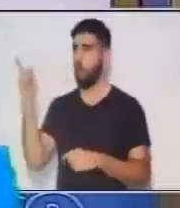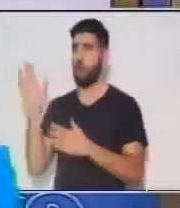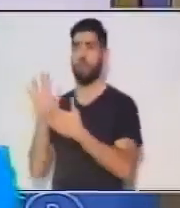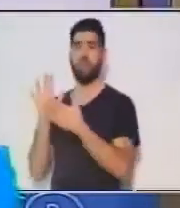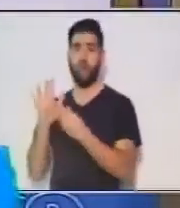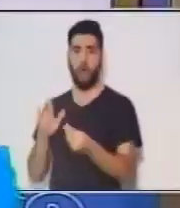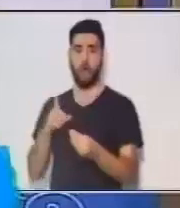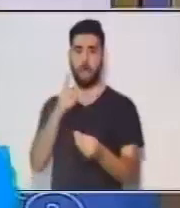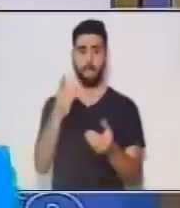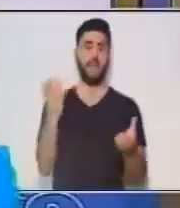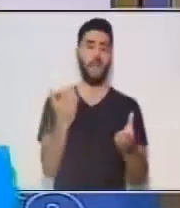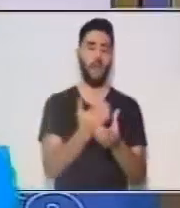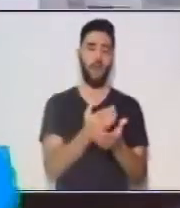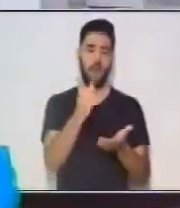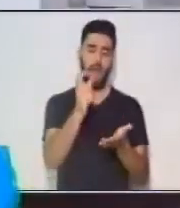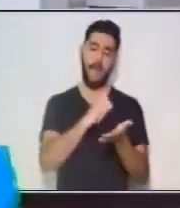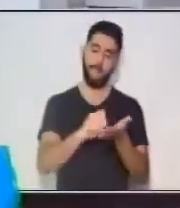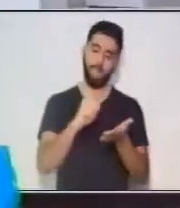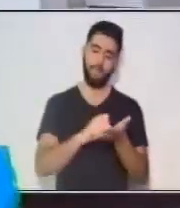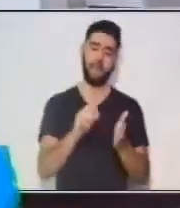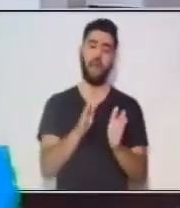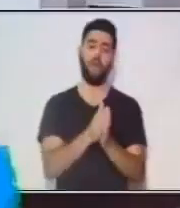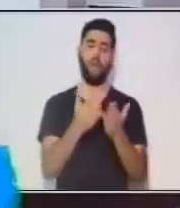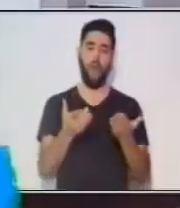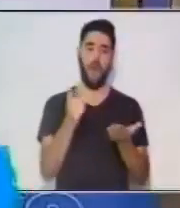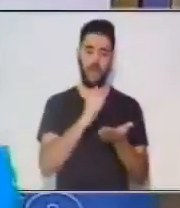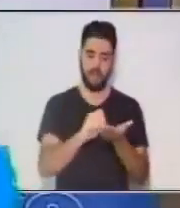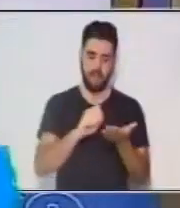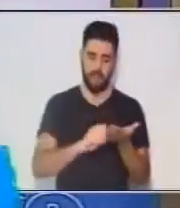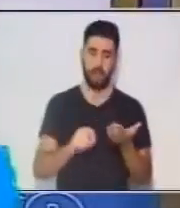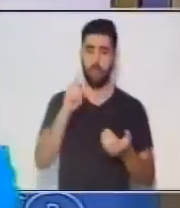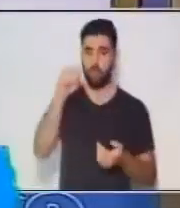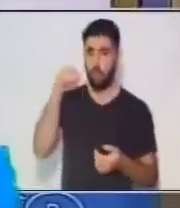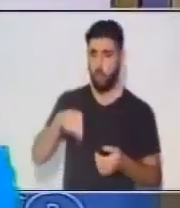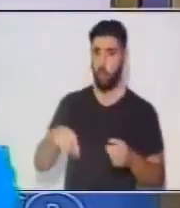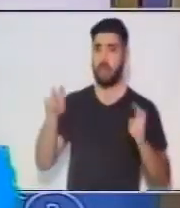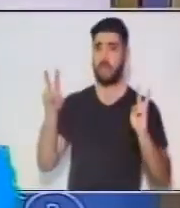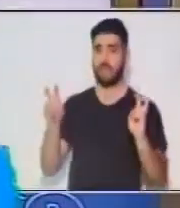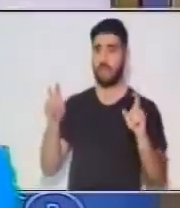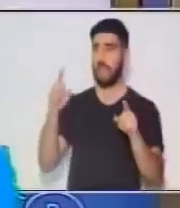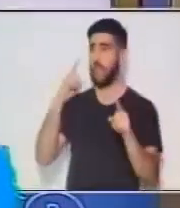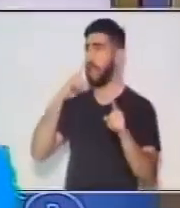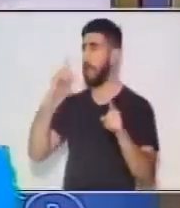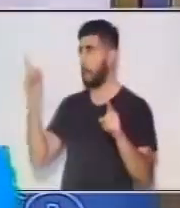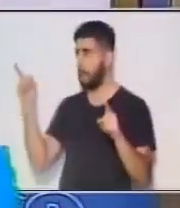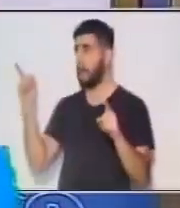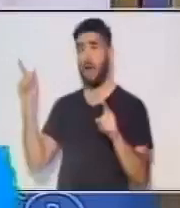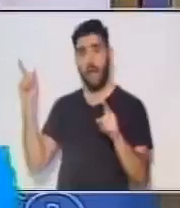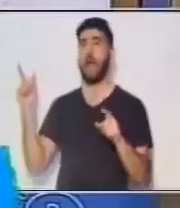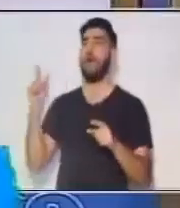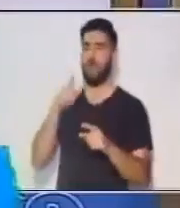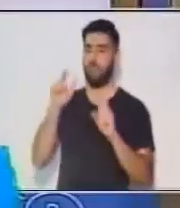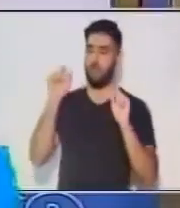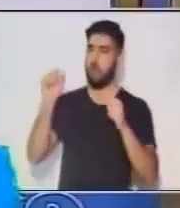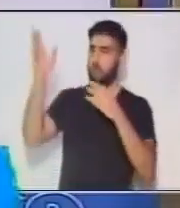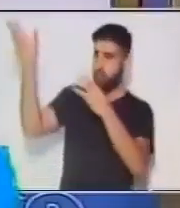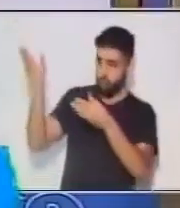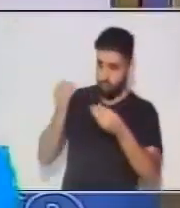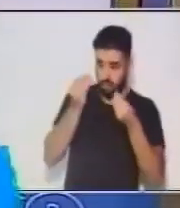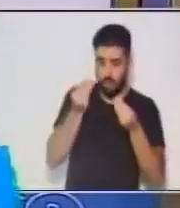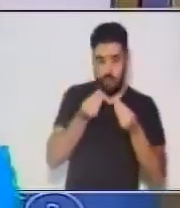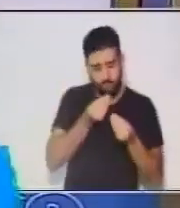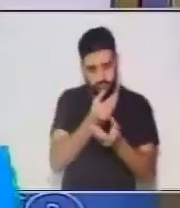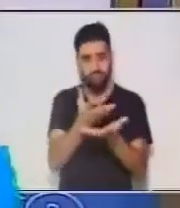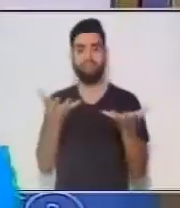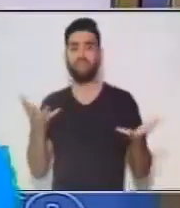en un cuaderno, si lo van apuntando. Compartan siempre lo que han visto aquí, con todas las personas que ustedes puedan, compártanlo, porque para